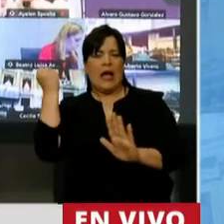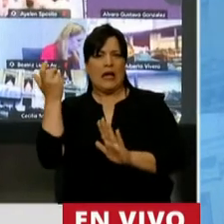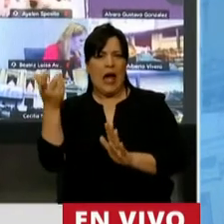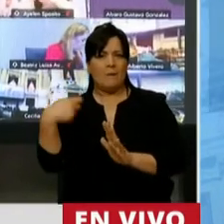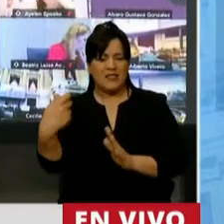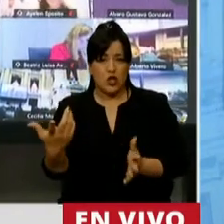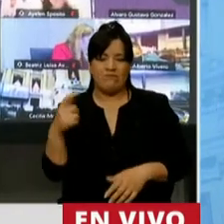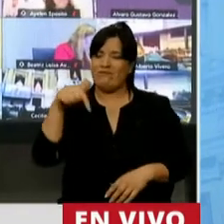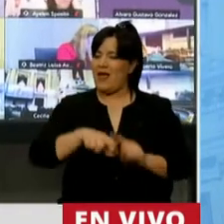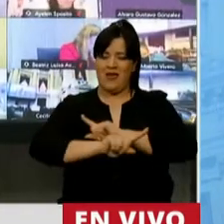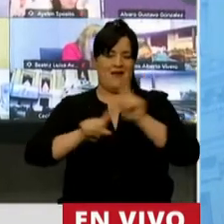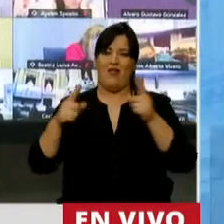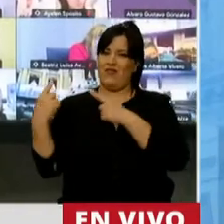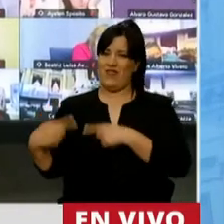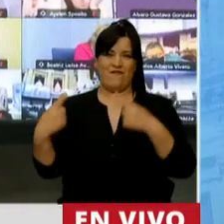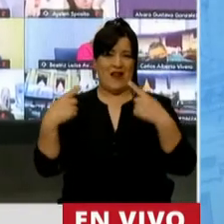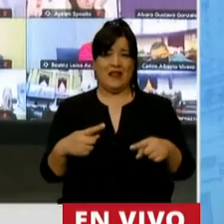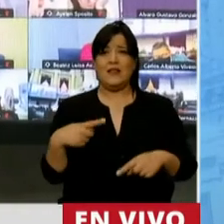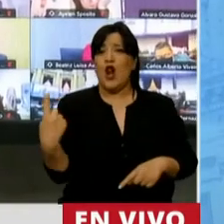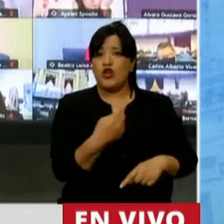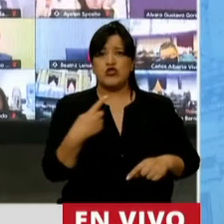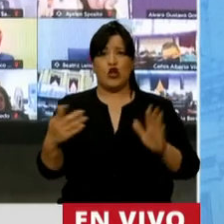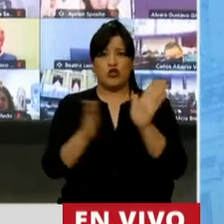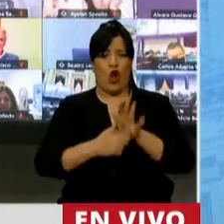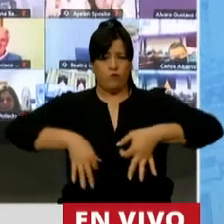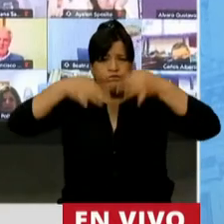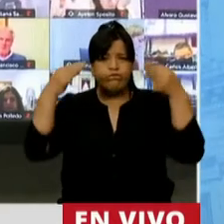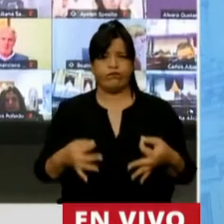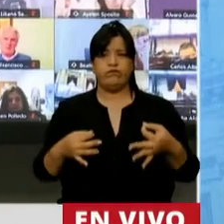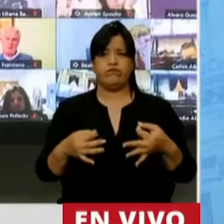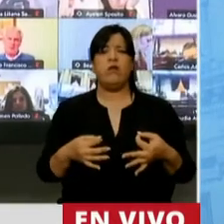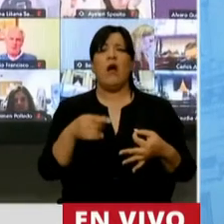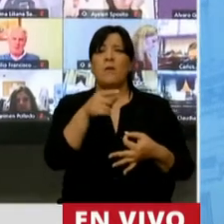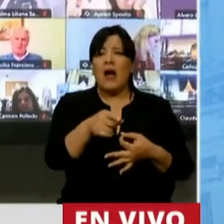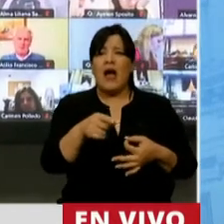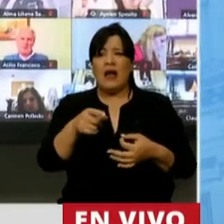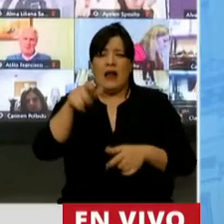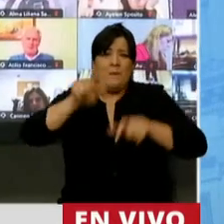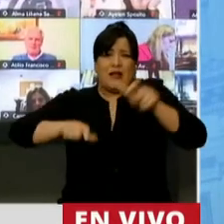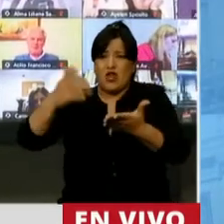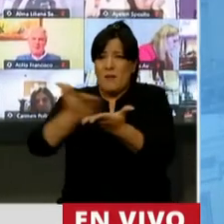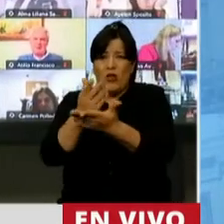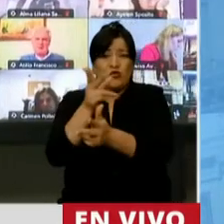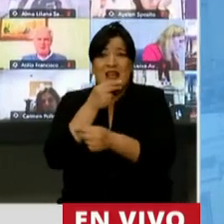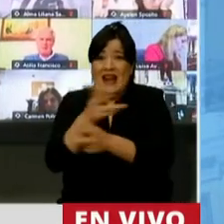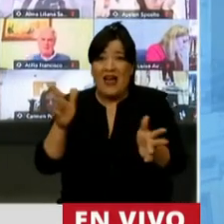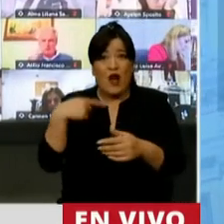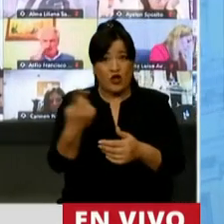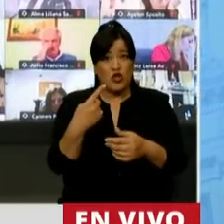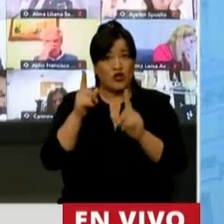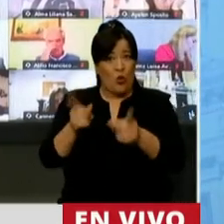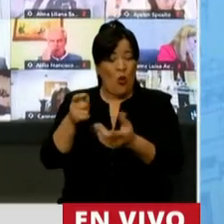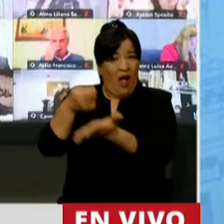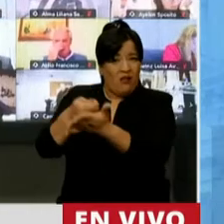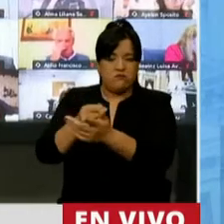pensiones. Acá, señor Presidente, no venimos a garantizarle la rentabilidad a quienes nada producen. Mucho menos, señor